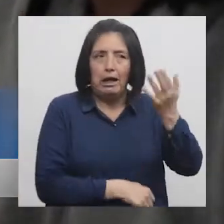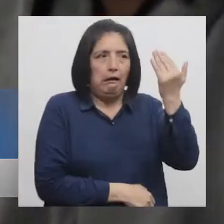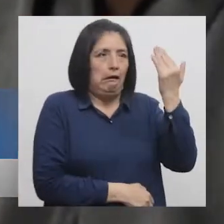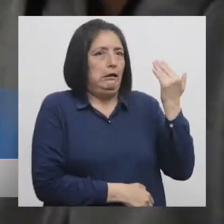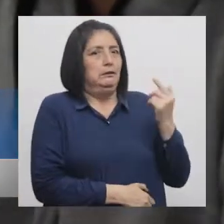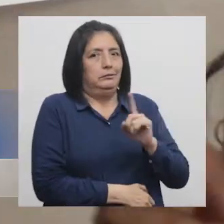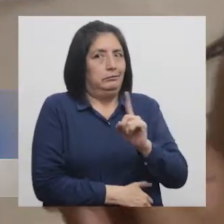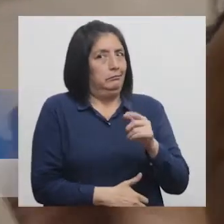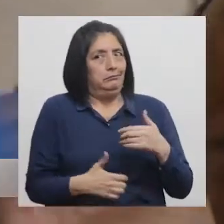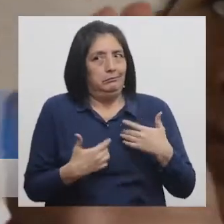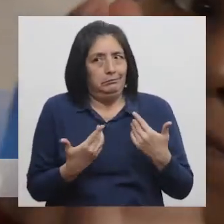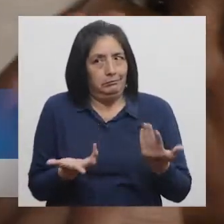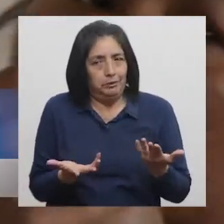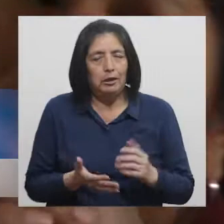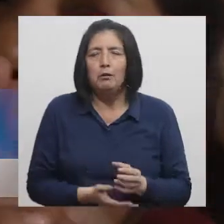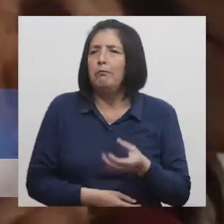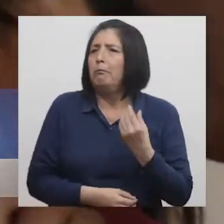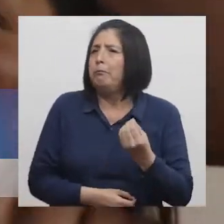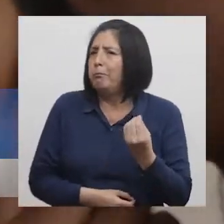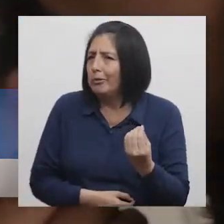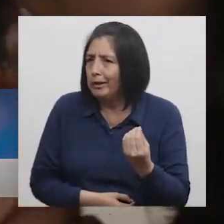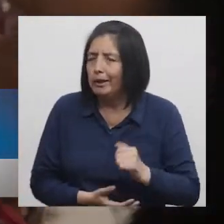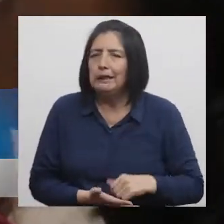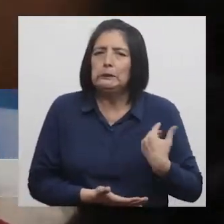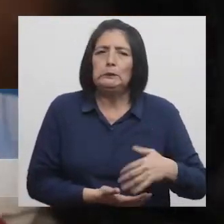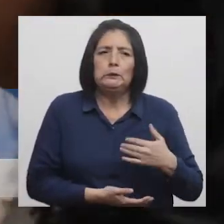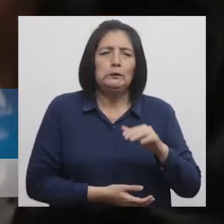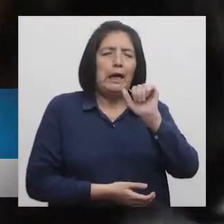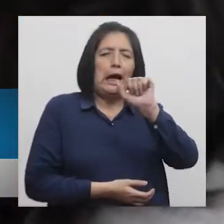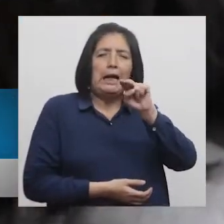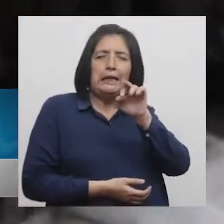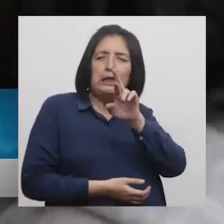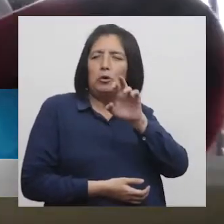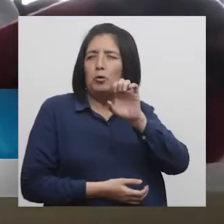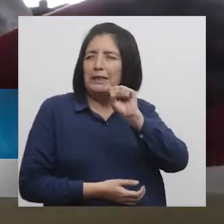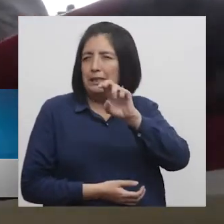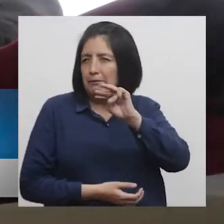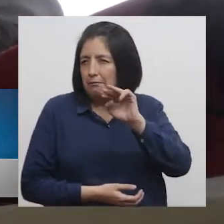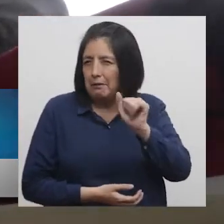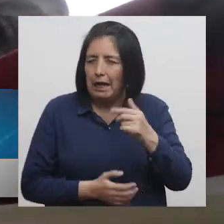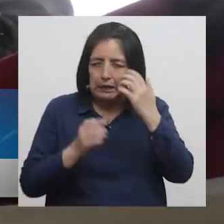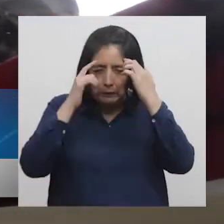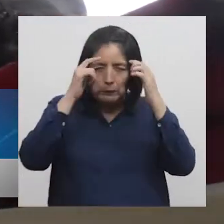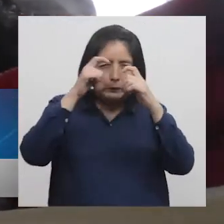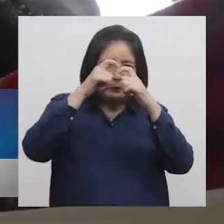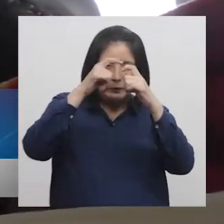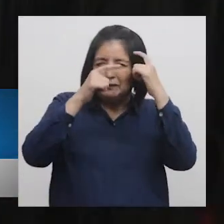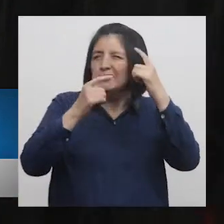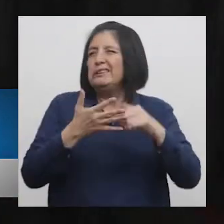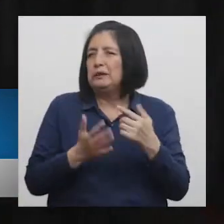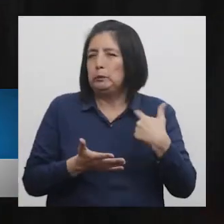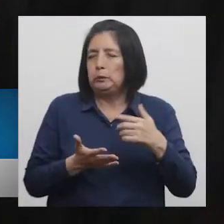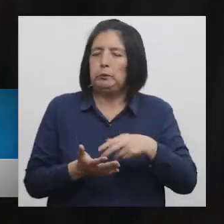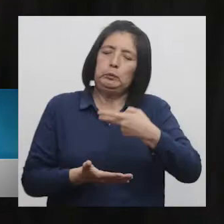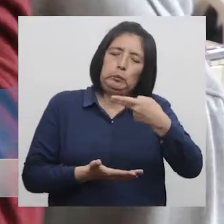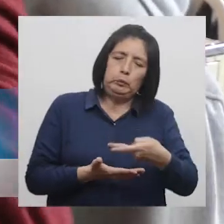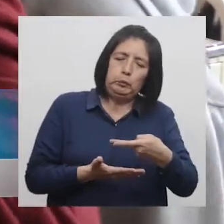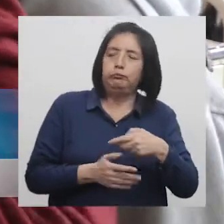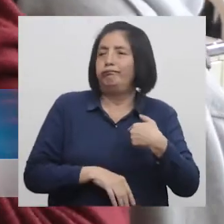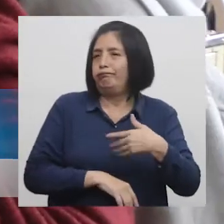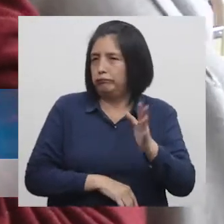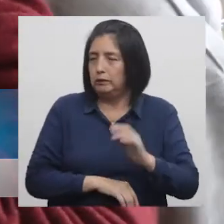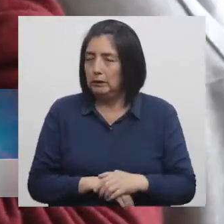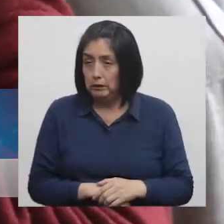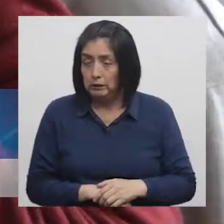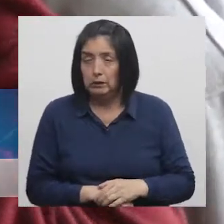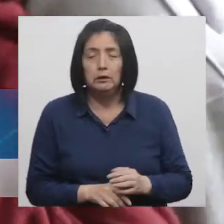no podía hacer Ya que fue víctima de un aneurisma Que la mantuvo en cama por largo tiempo Cuando